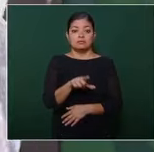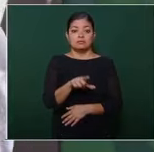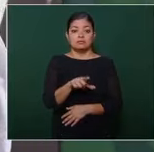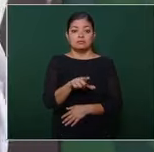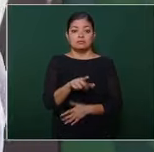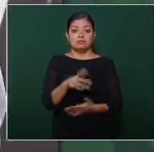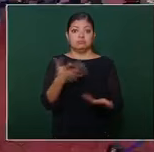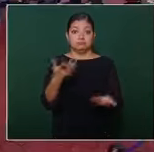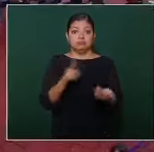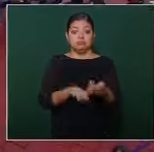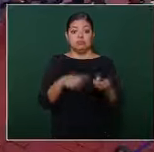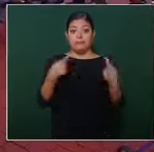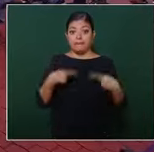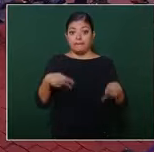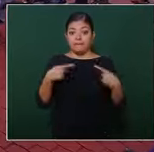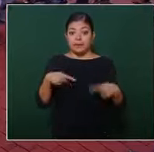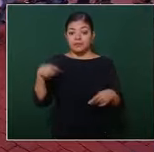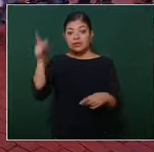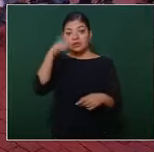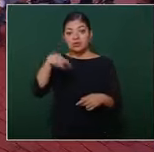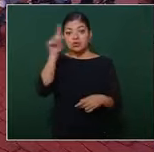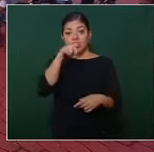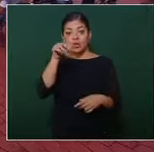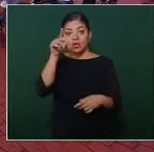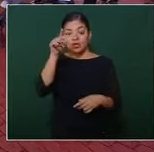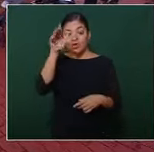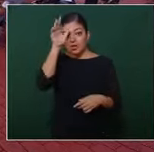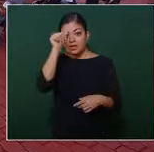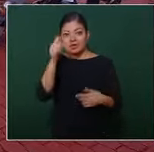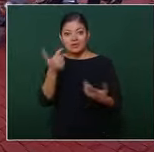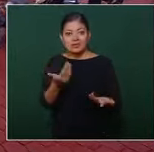opositores a días